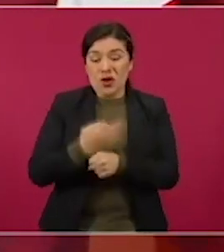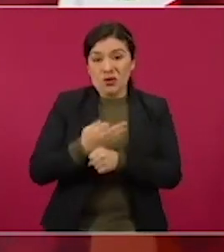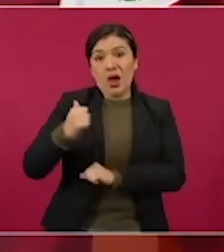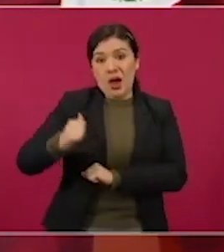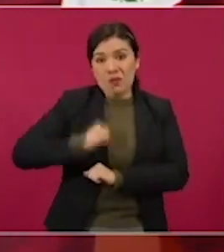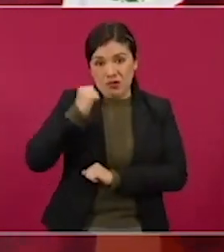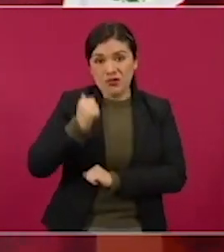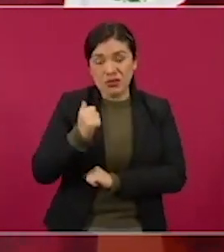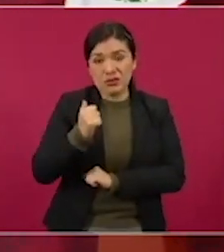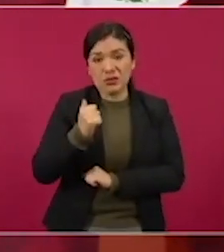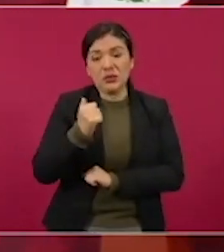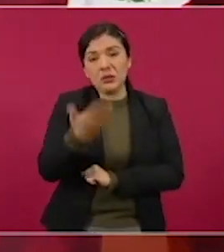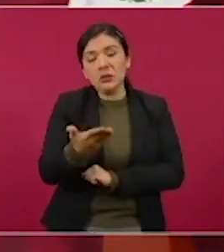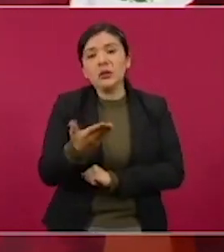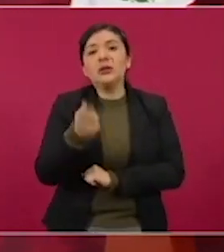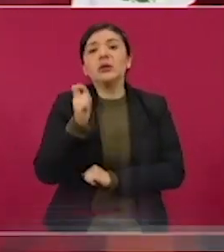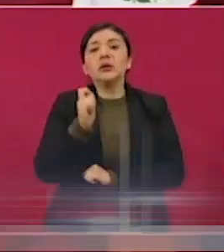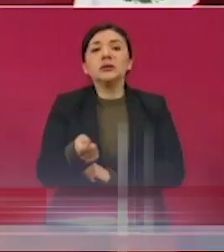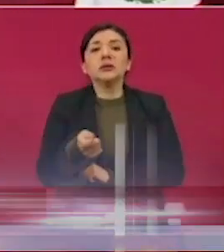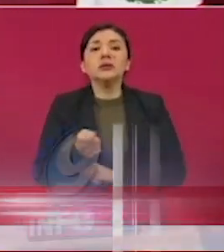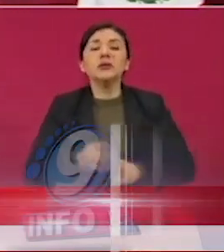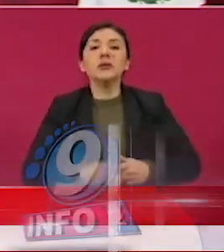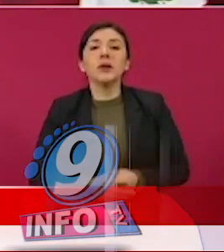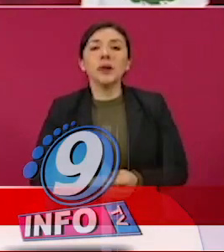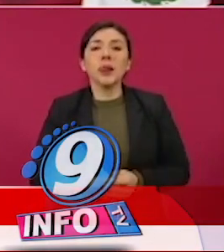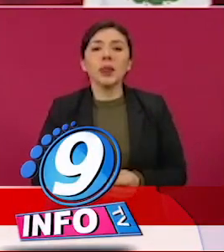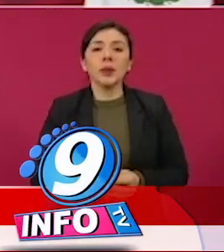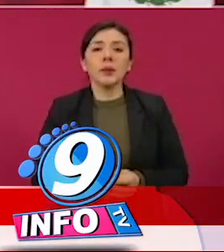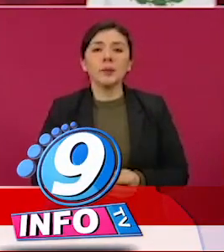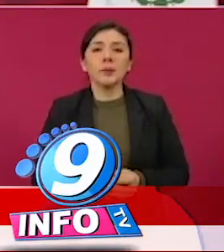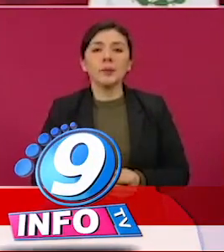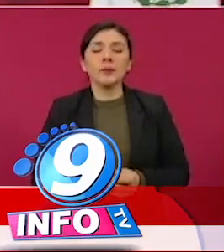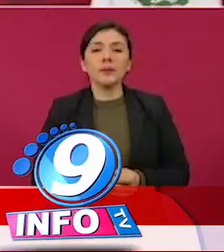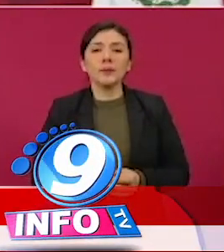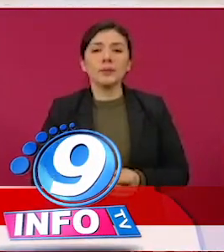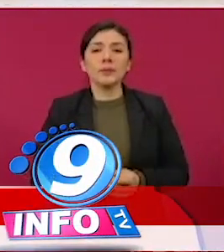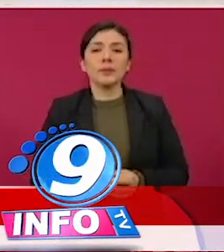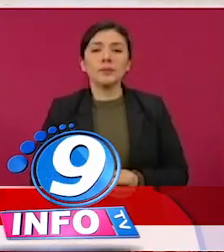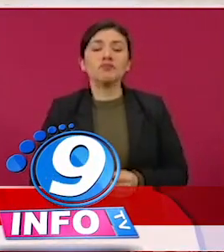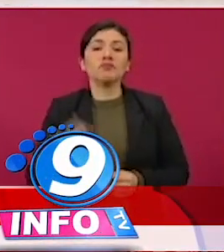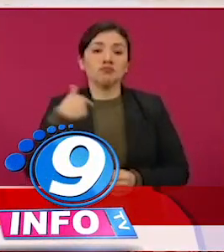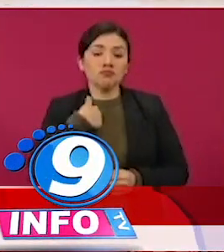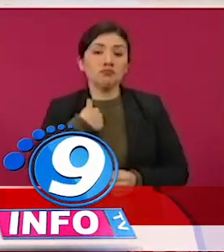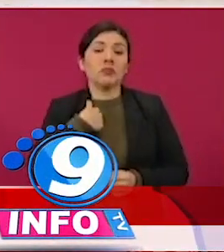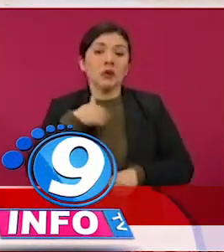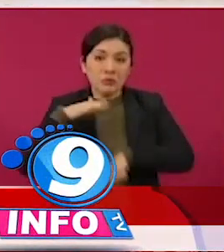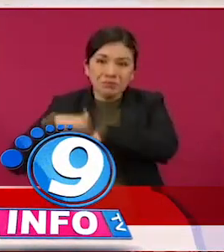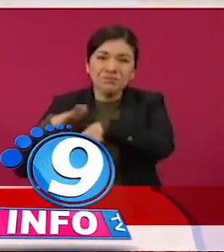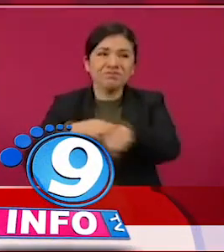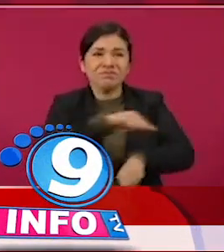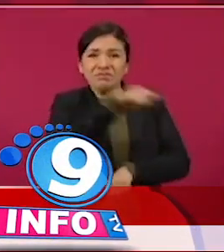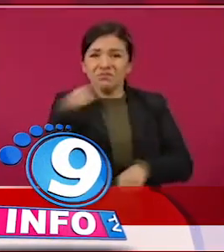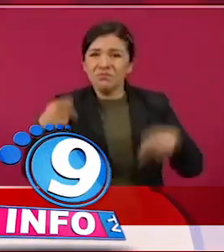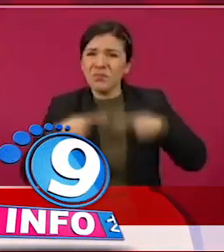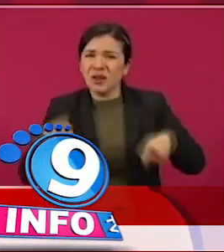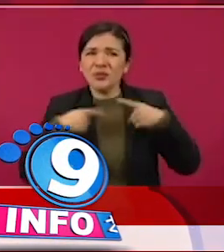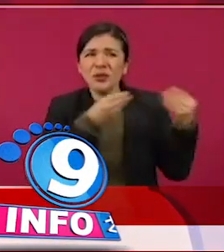para llamar a los que no están vacunados